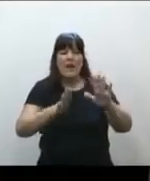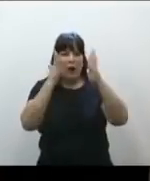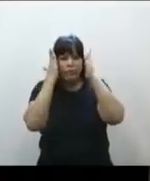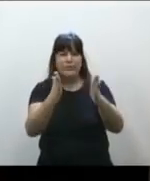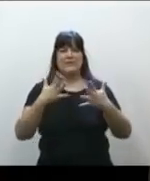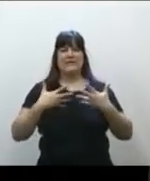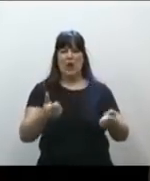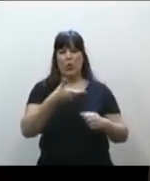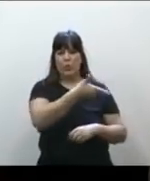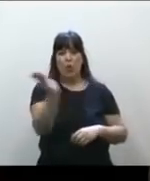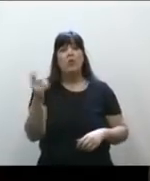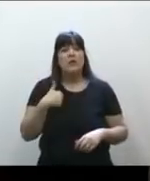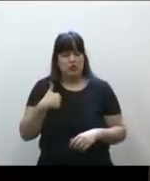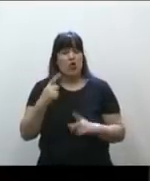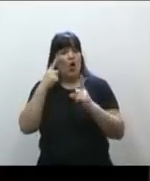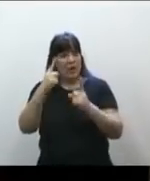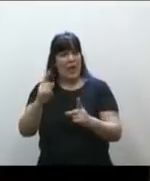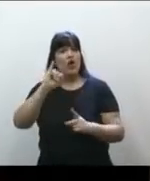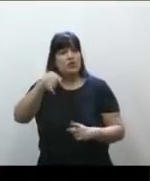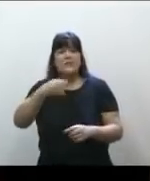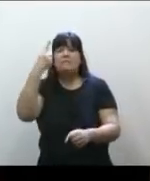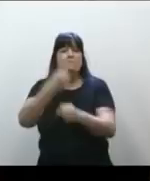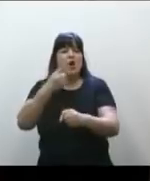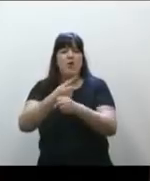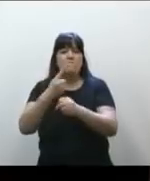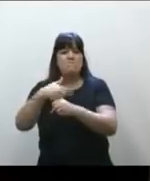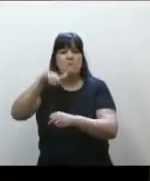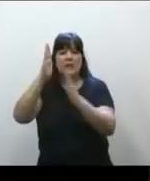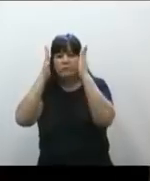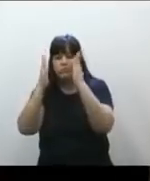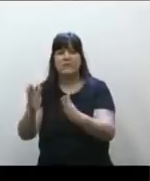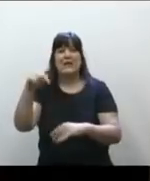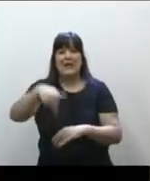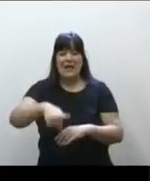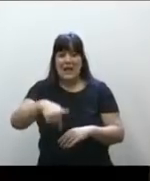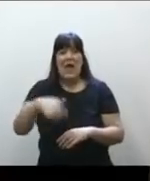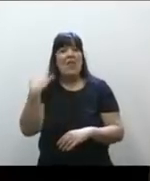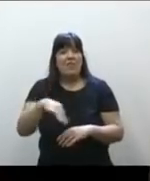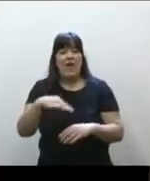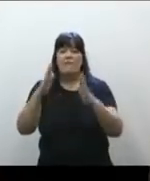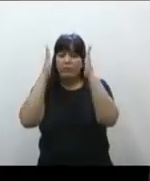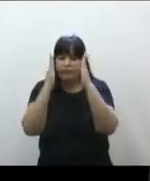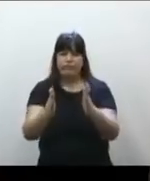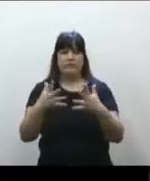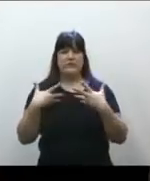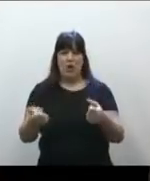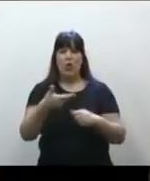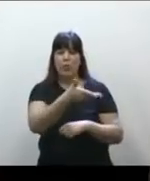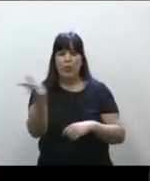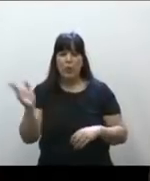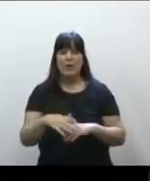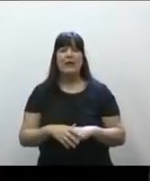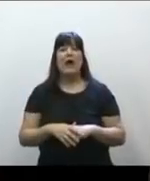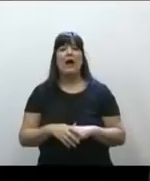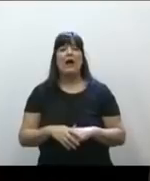y creo que sí es una prioridad absoluta en este ocuparse de la salud pública y en este Estado